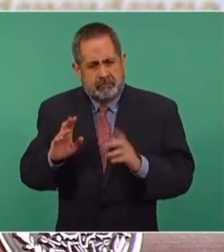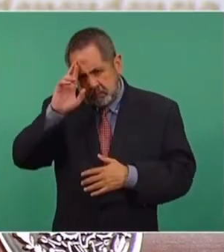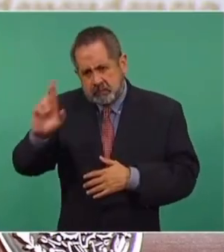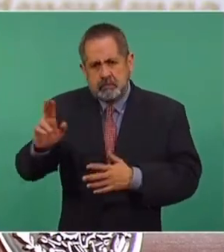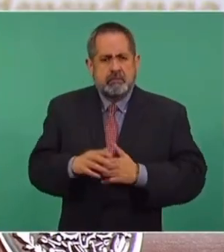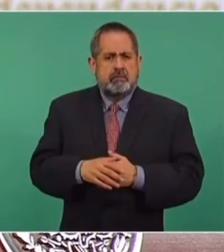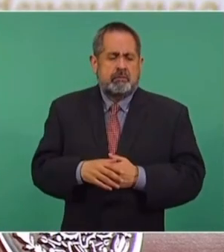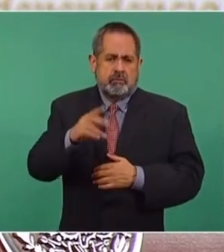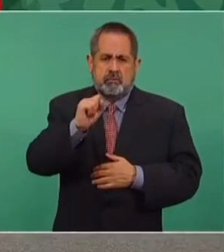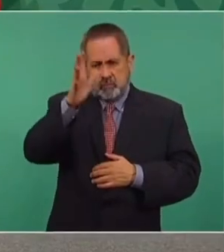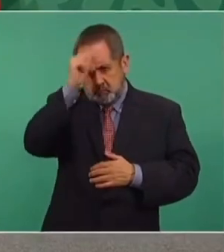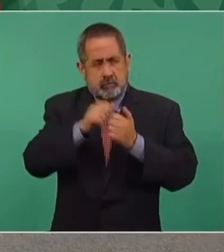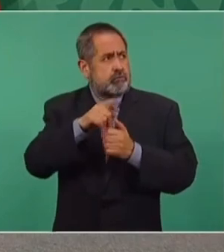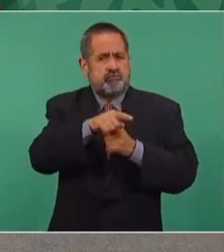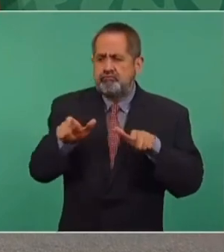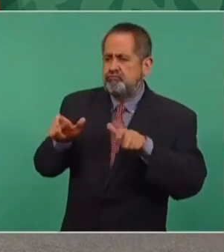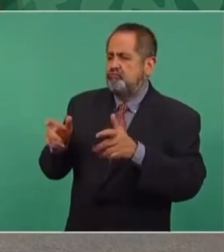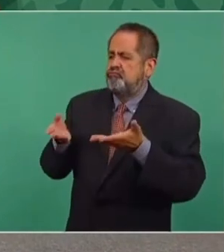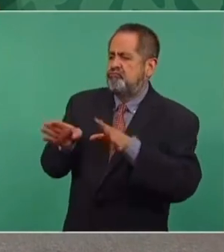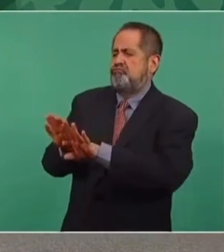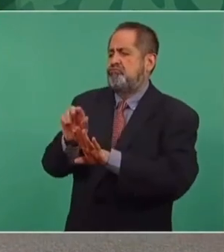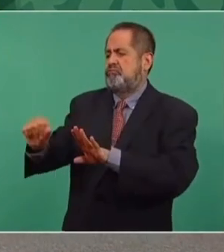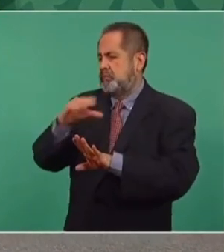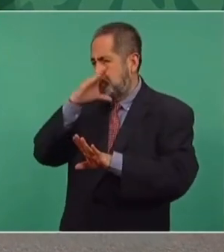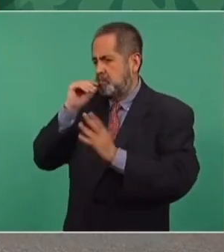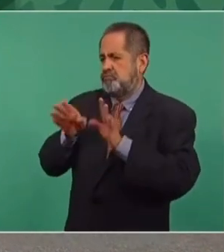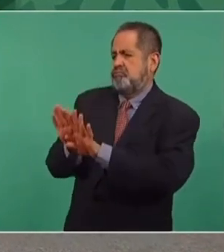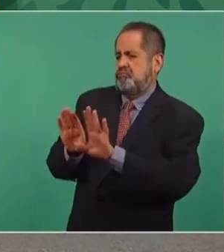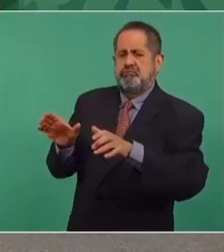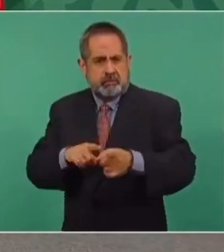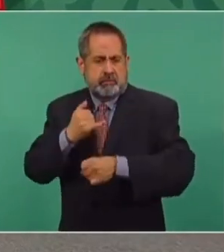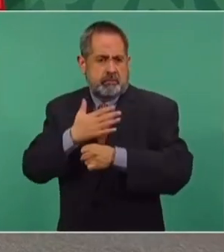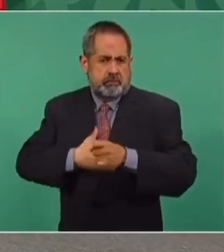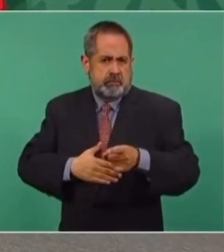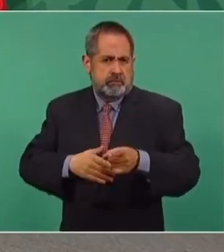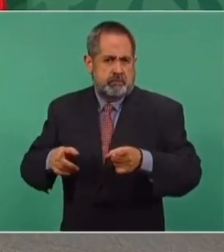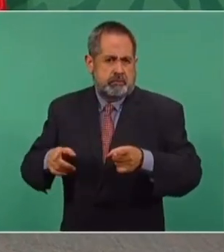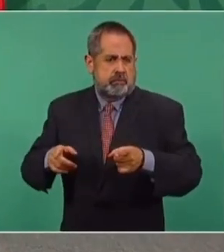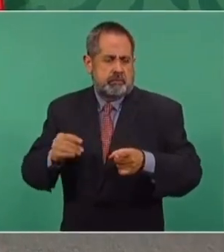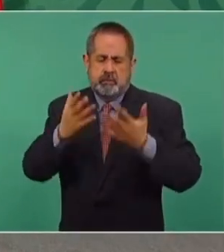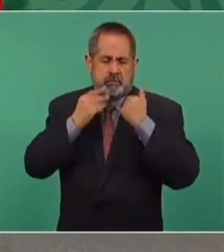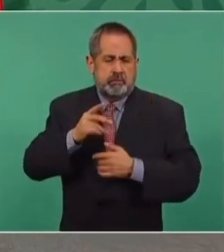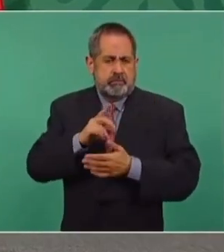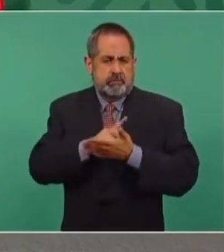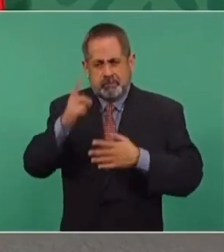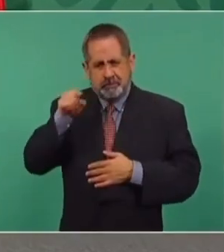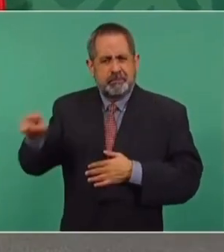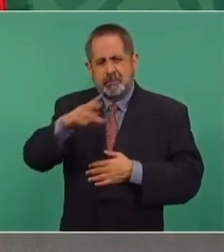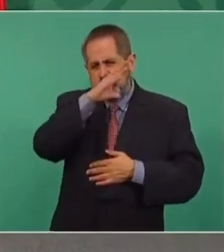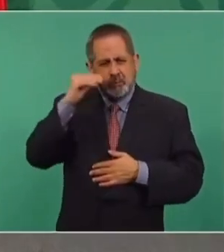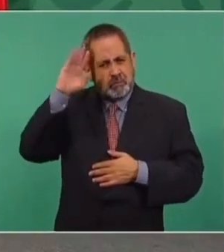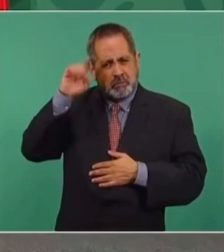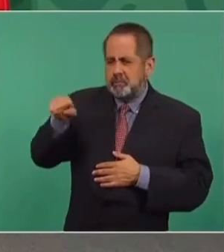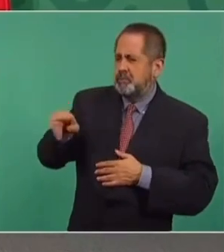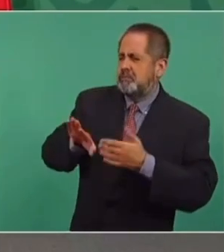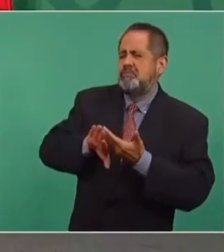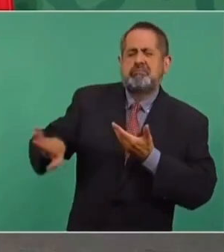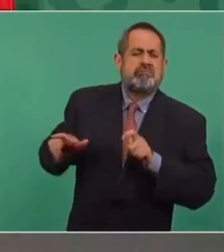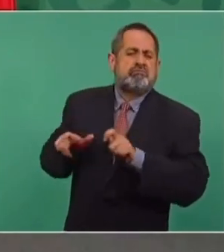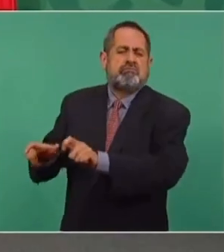Estoy en contra del bloqueo, creo que es inhumano, nadie tiene derecho a aislar, asfixiar a un pueblo,